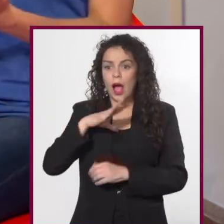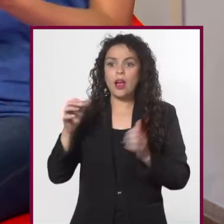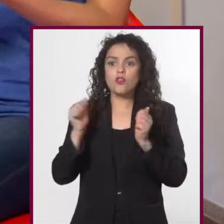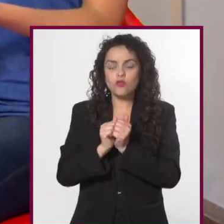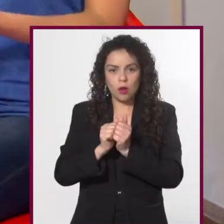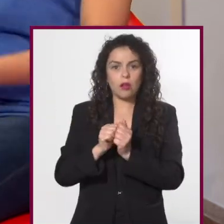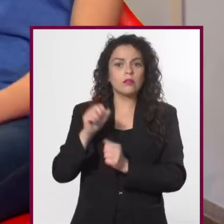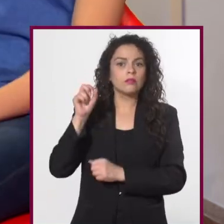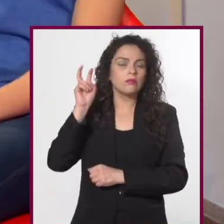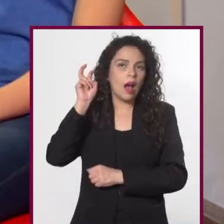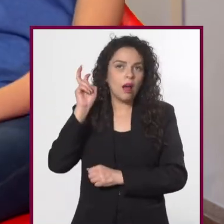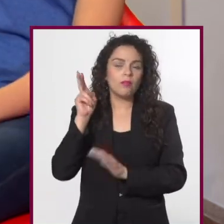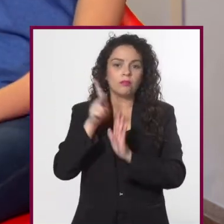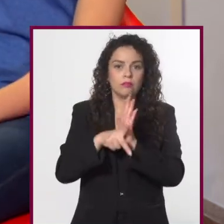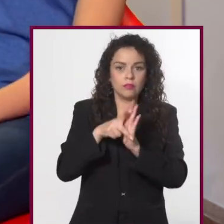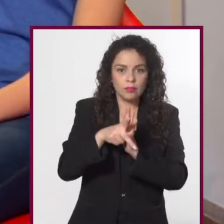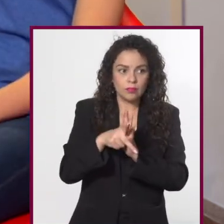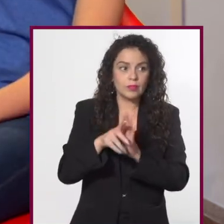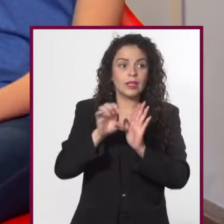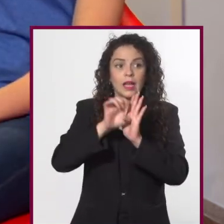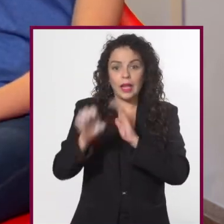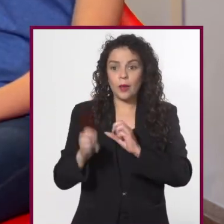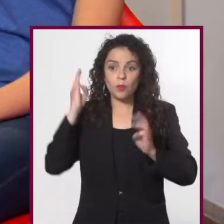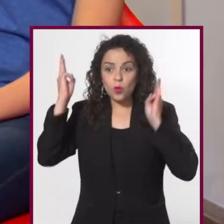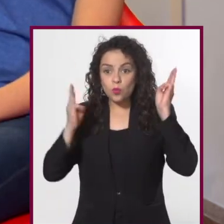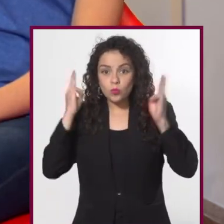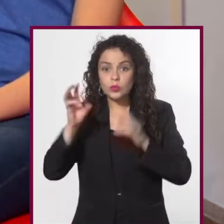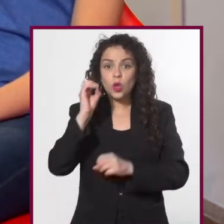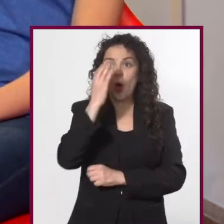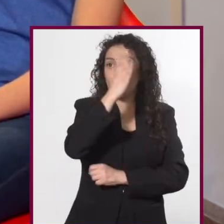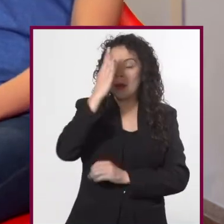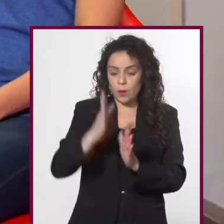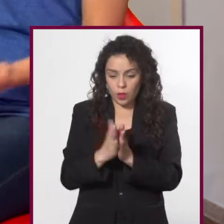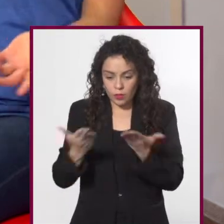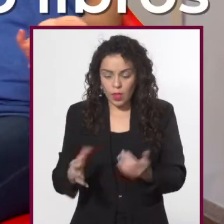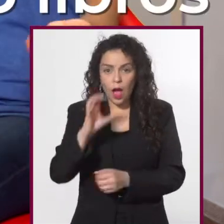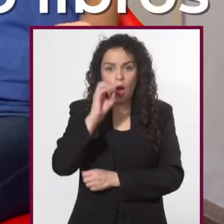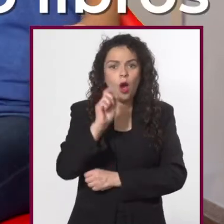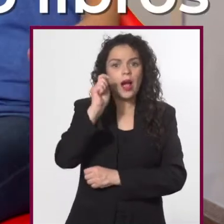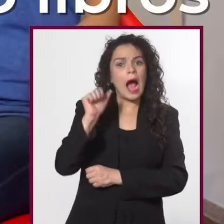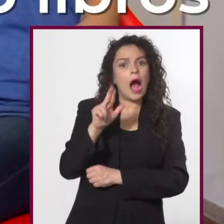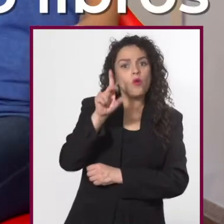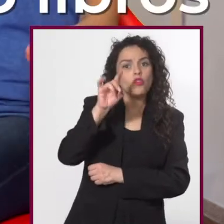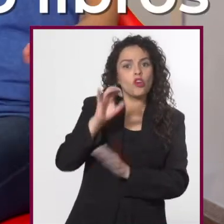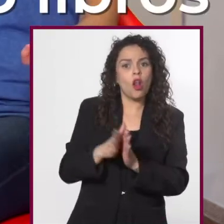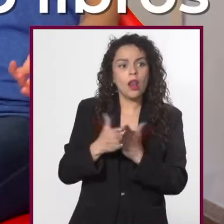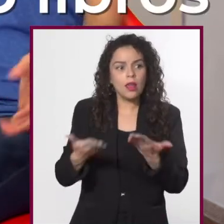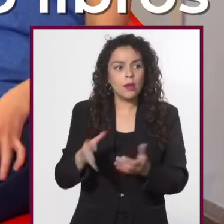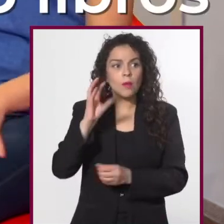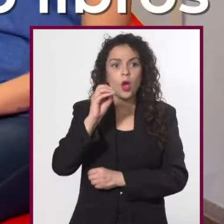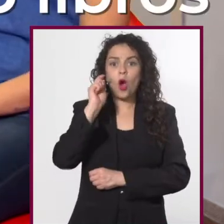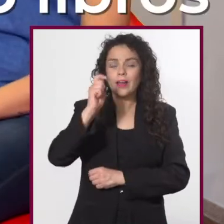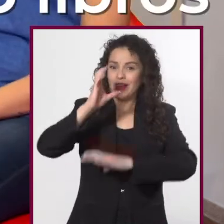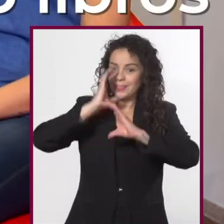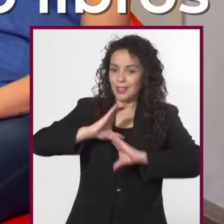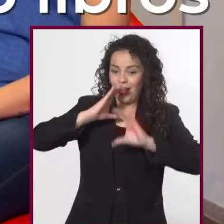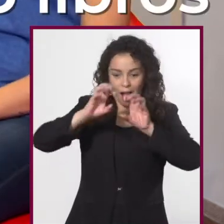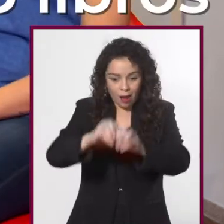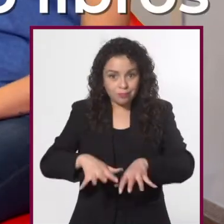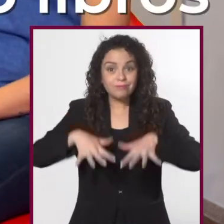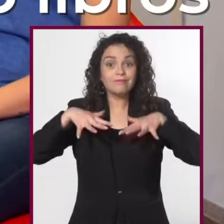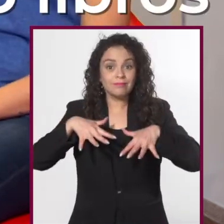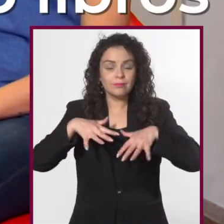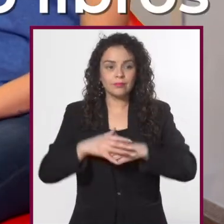recursos sí, como los museos o las bibliotecas, o los audiolibros, o los espectáculos escénicos, como los